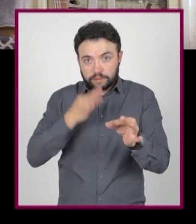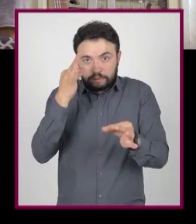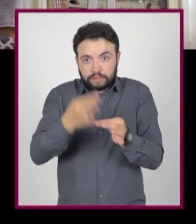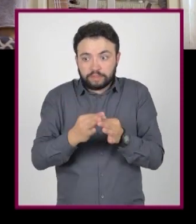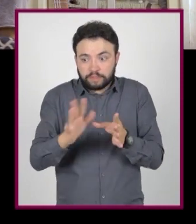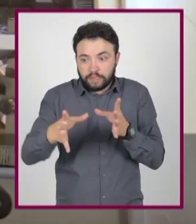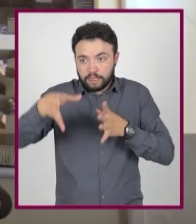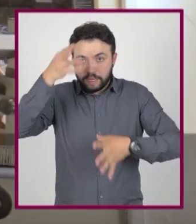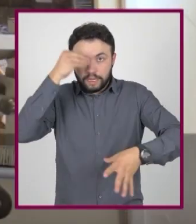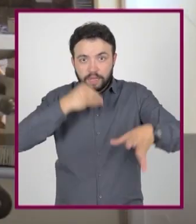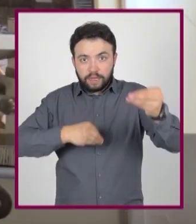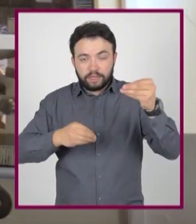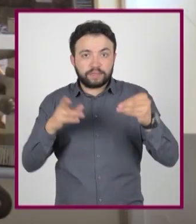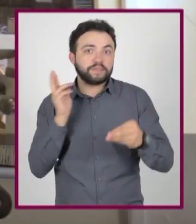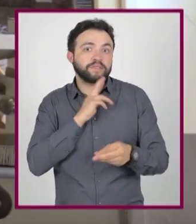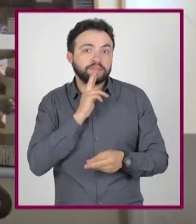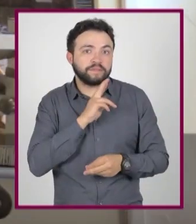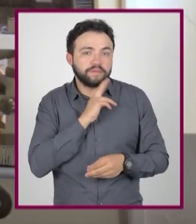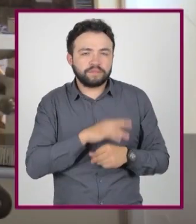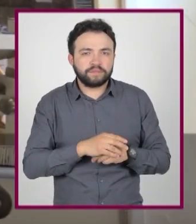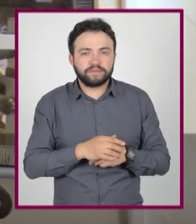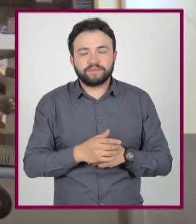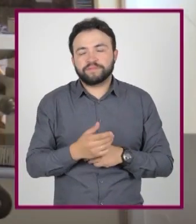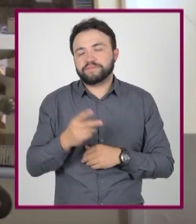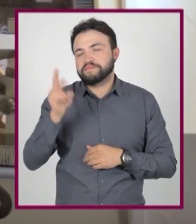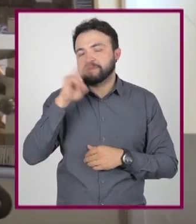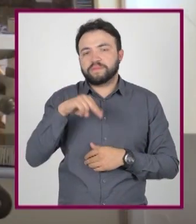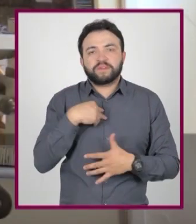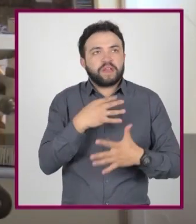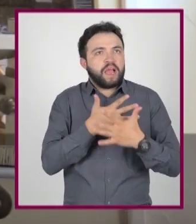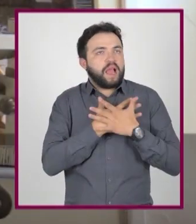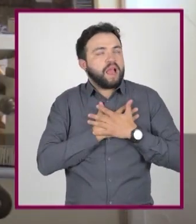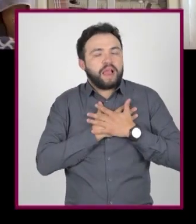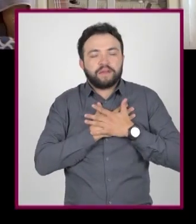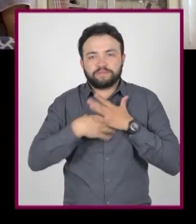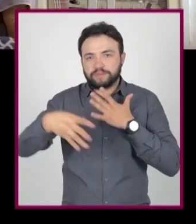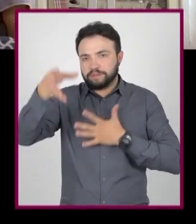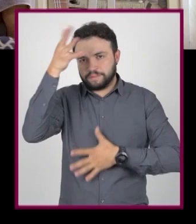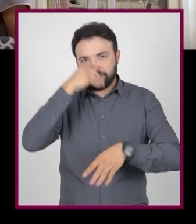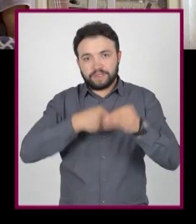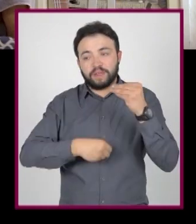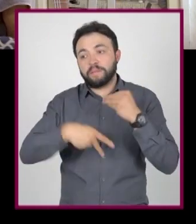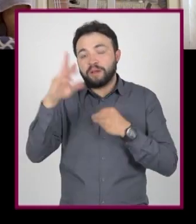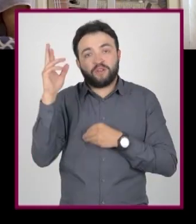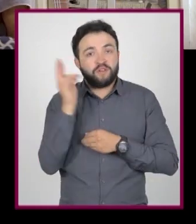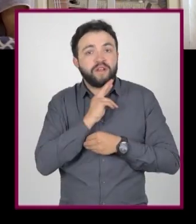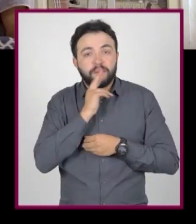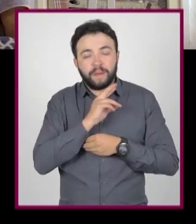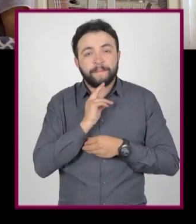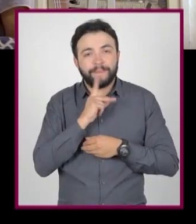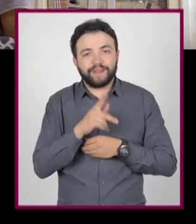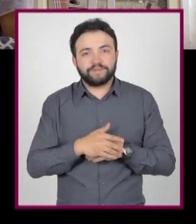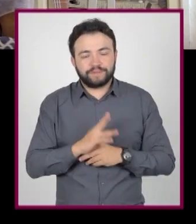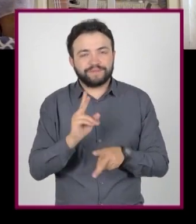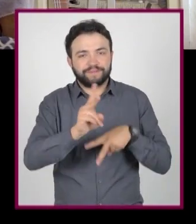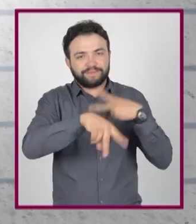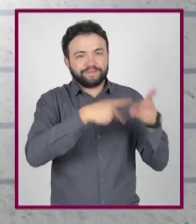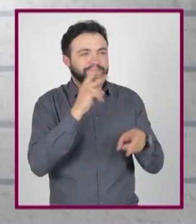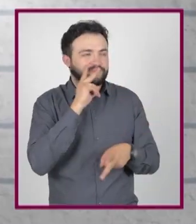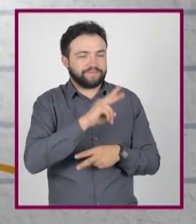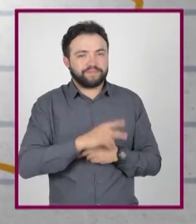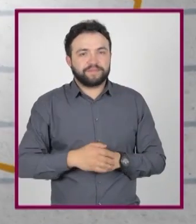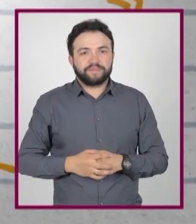rápido aprendizaje? Yo amo aprender. Y sobre todo cuando es rápido. Claro que sí. Bueno, pues vamos allá.